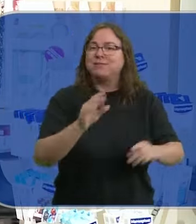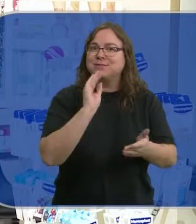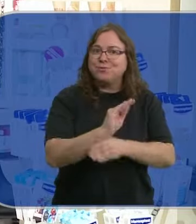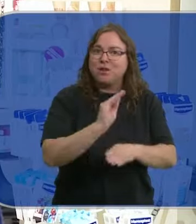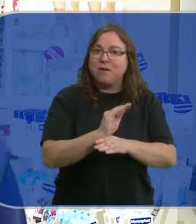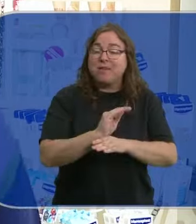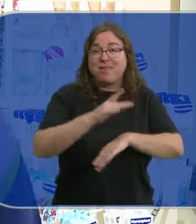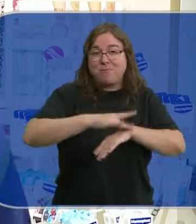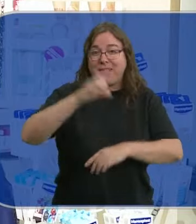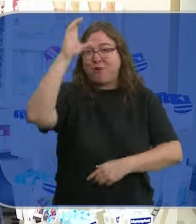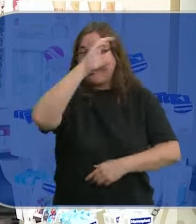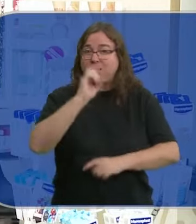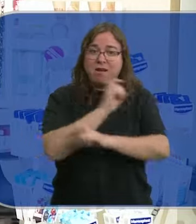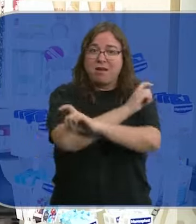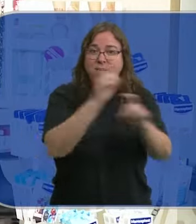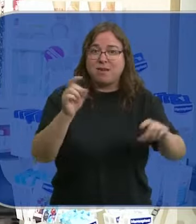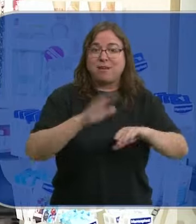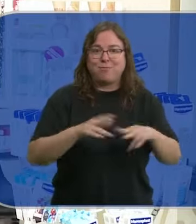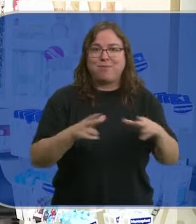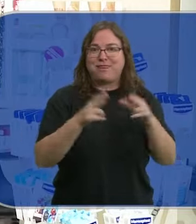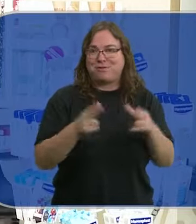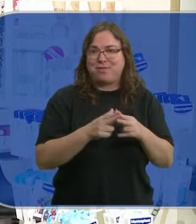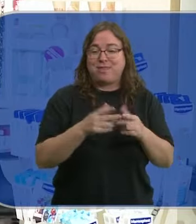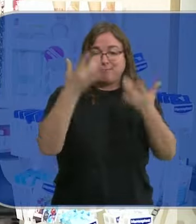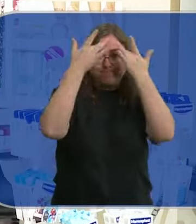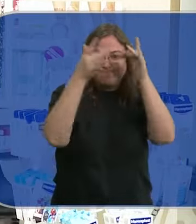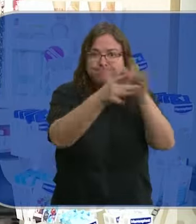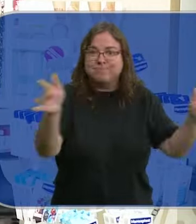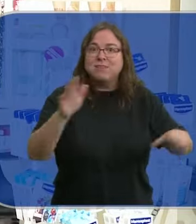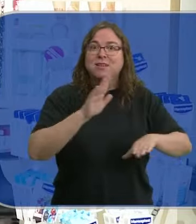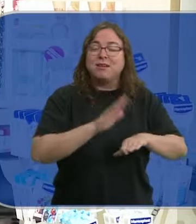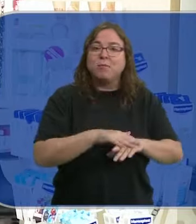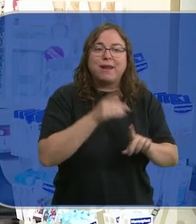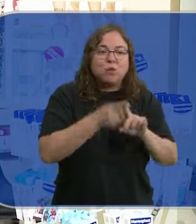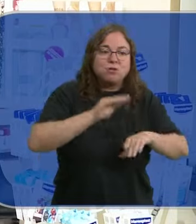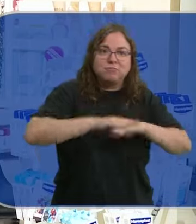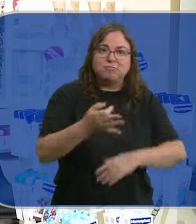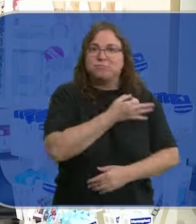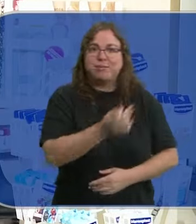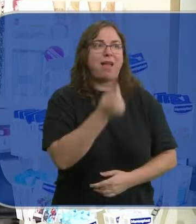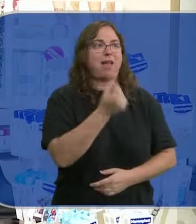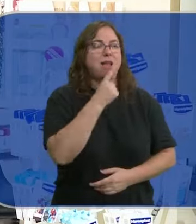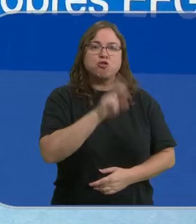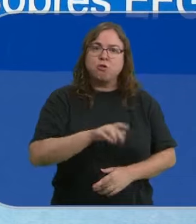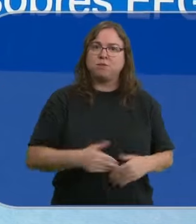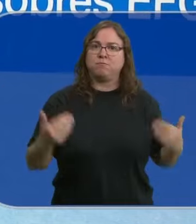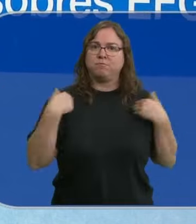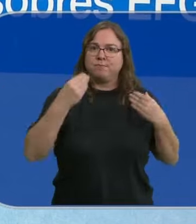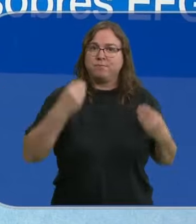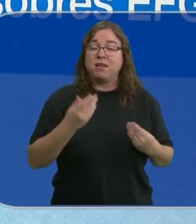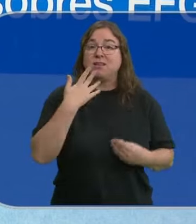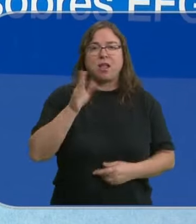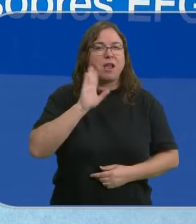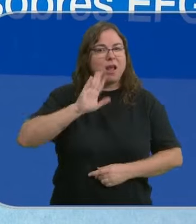tantísimo desde la comunidad científica a la sociedad, a la población para que los utilicemos de forma prudente y responsable. La